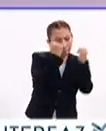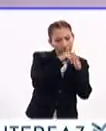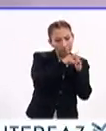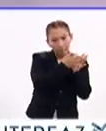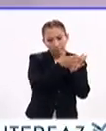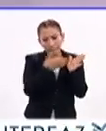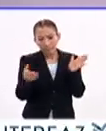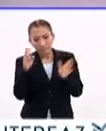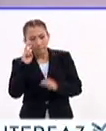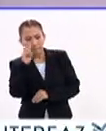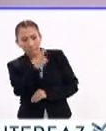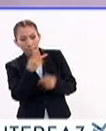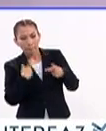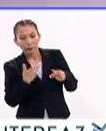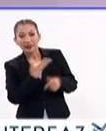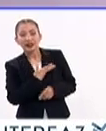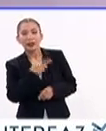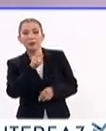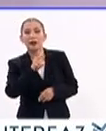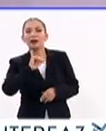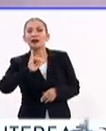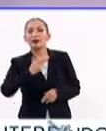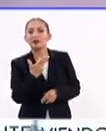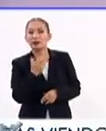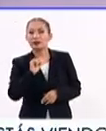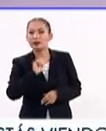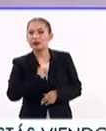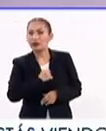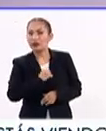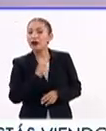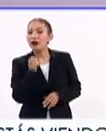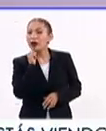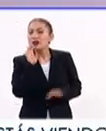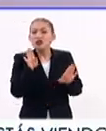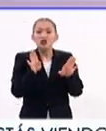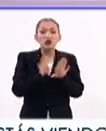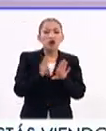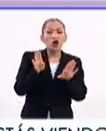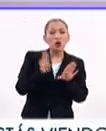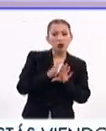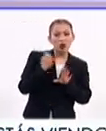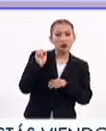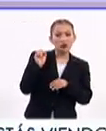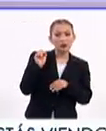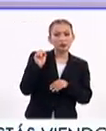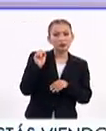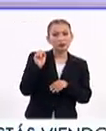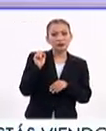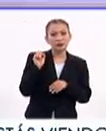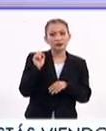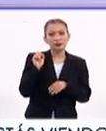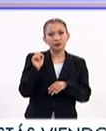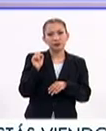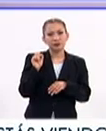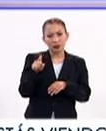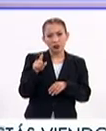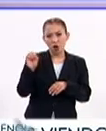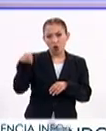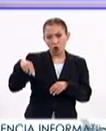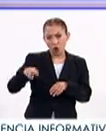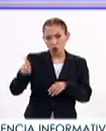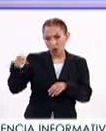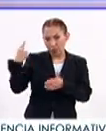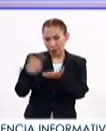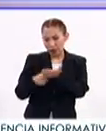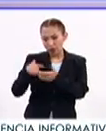de las personas portadoras de VIH-SIDA y cómo, por supuesto, a partir de la Organización de las